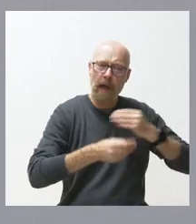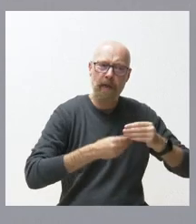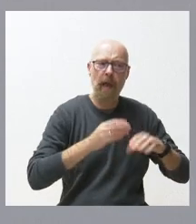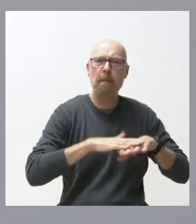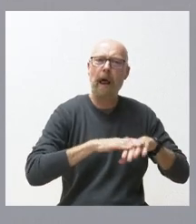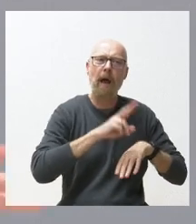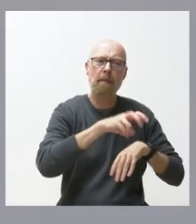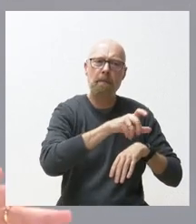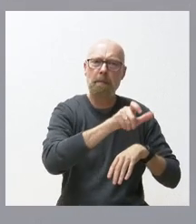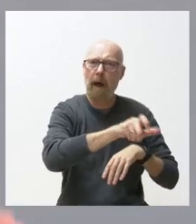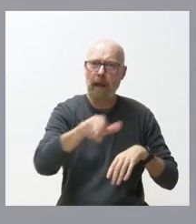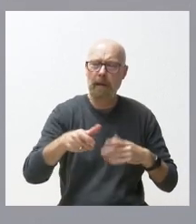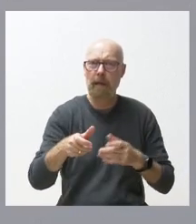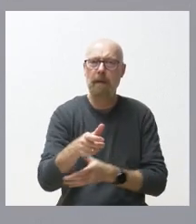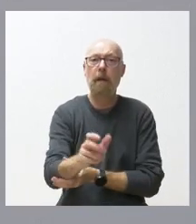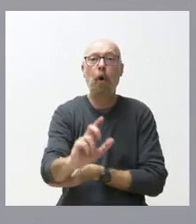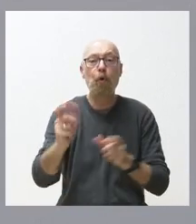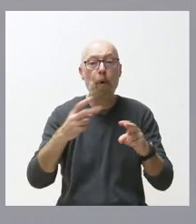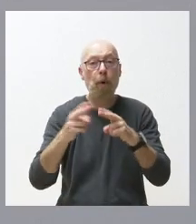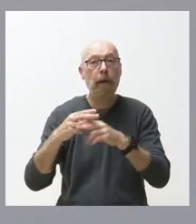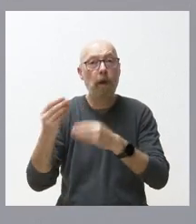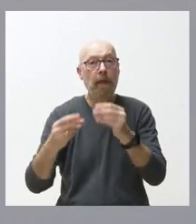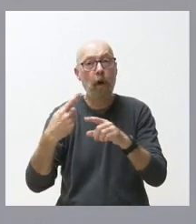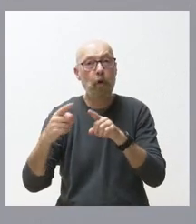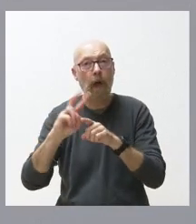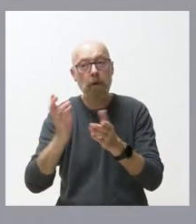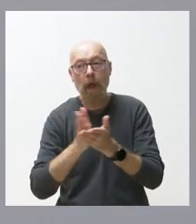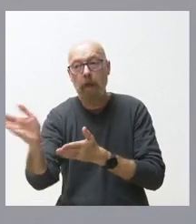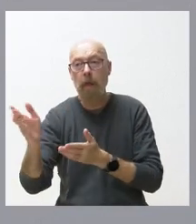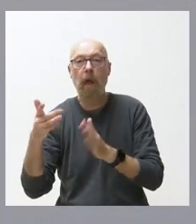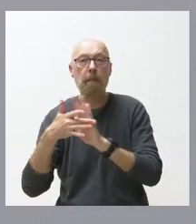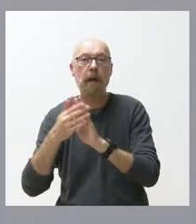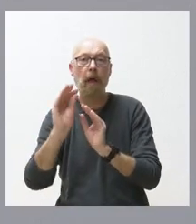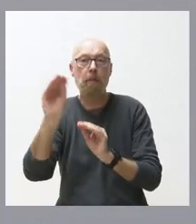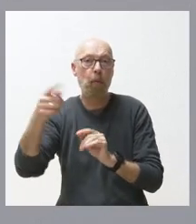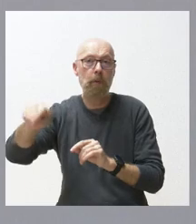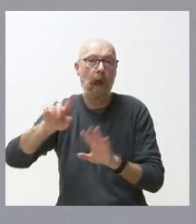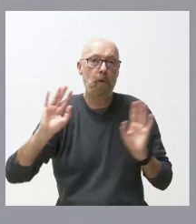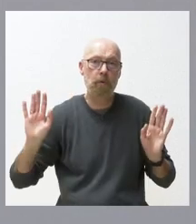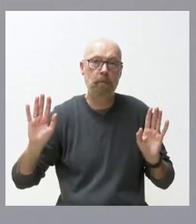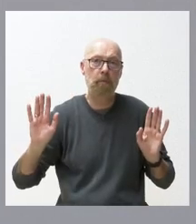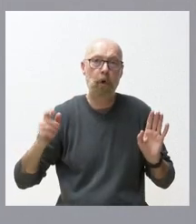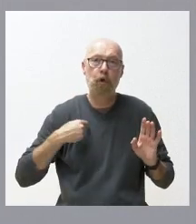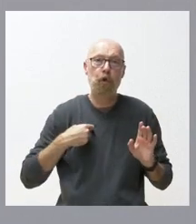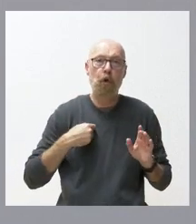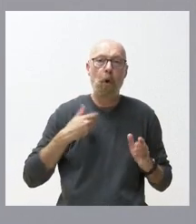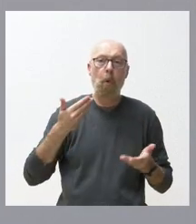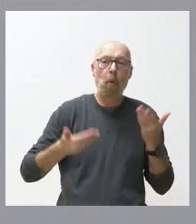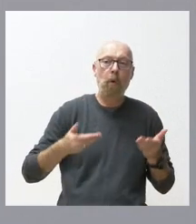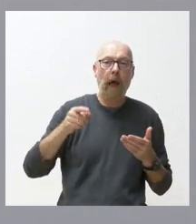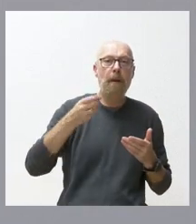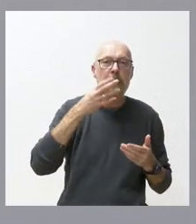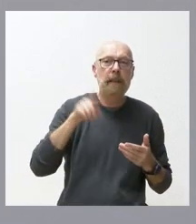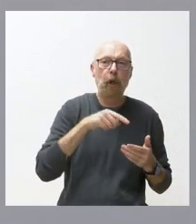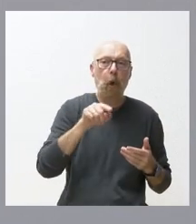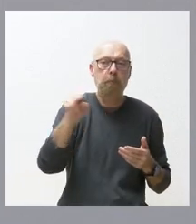si hay partidos políticos que se dedican a otra cosa serán ellos los que tengan que dar explicaciones yo no soy quien para juzgar la tarea de los demás bastante